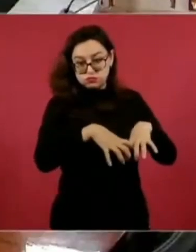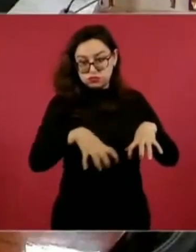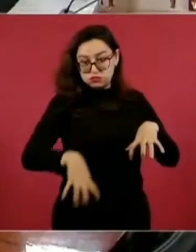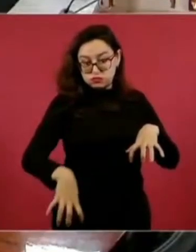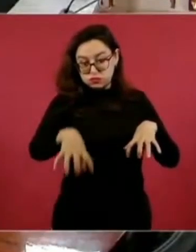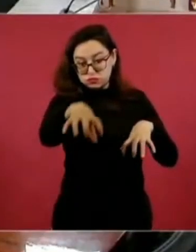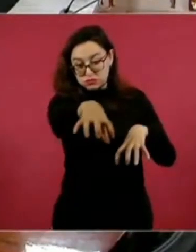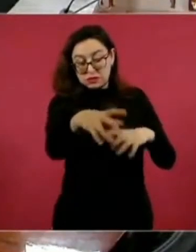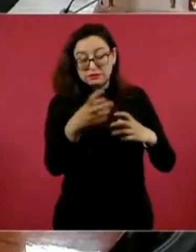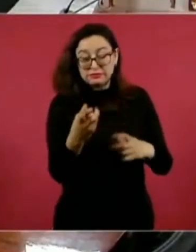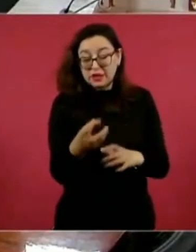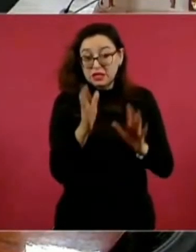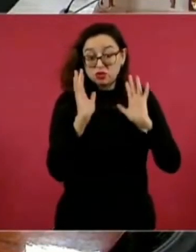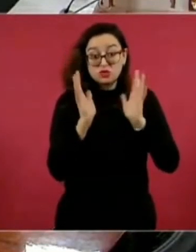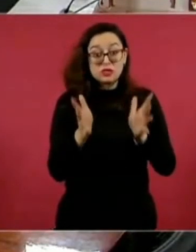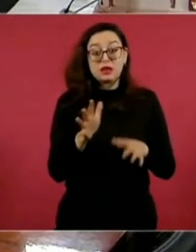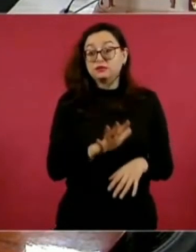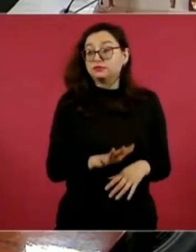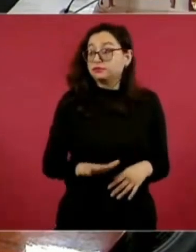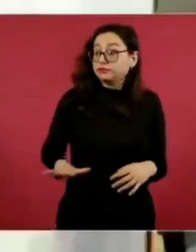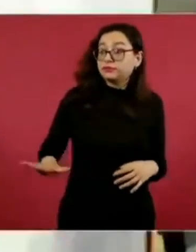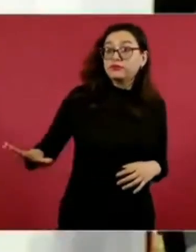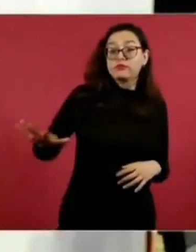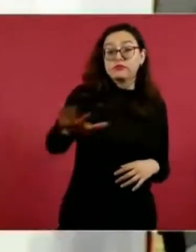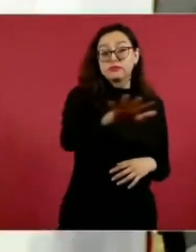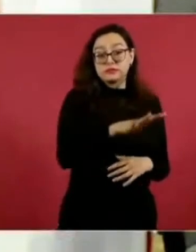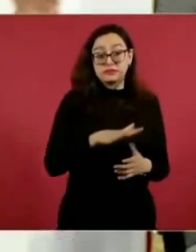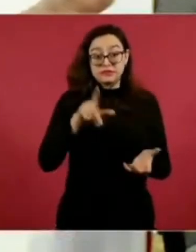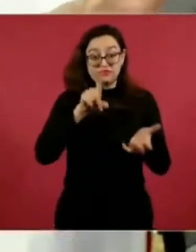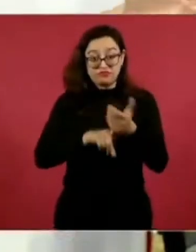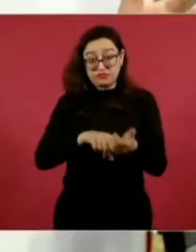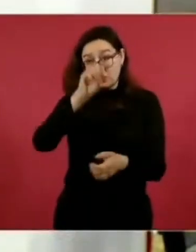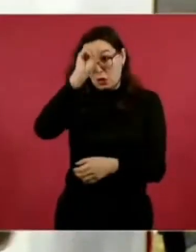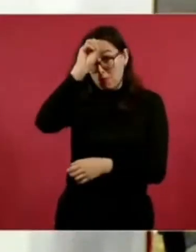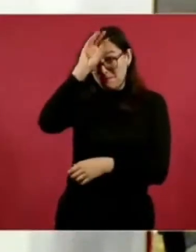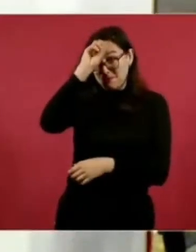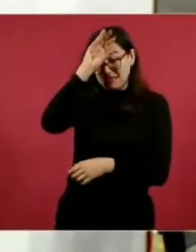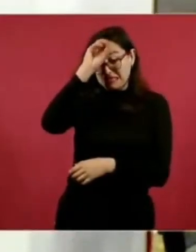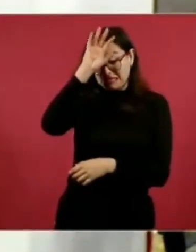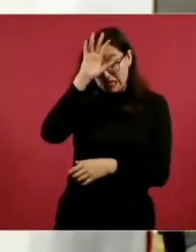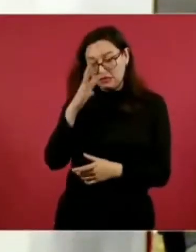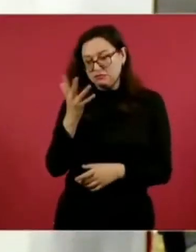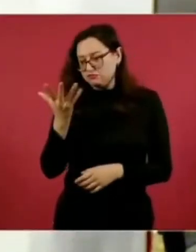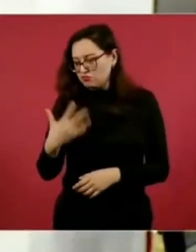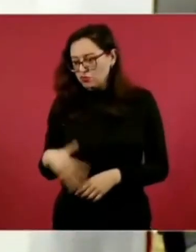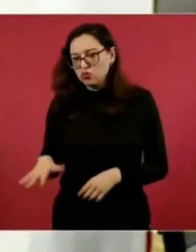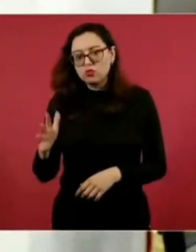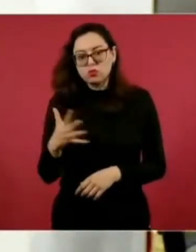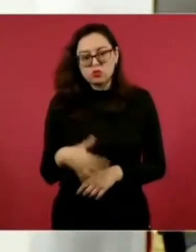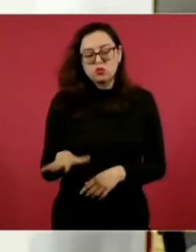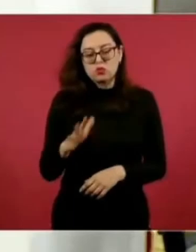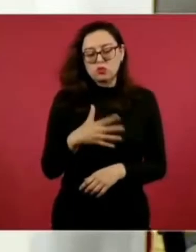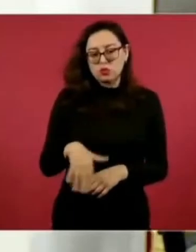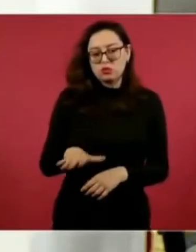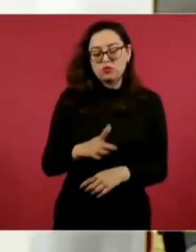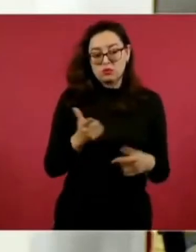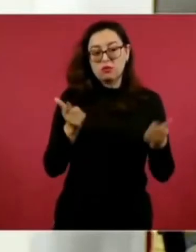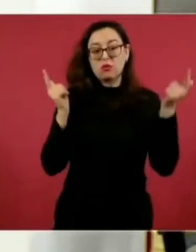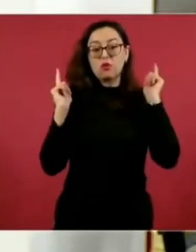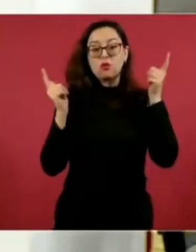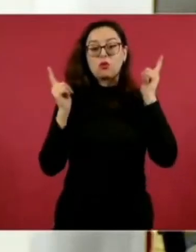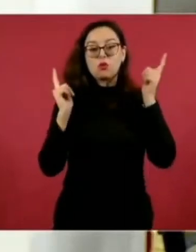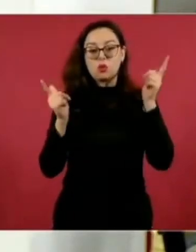tendríamos aproximadamente estos días de búsqueda y estamos esperando que haya